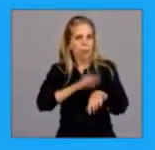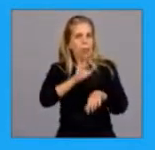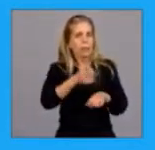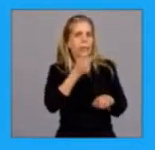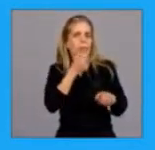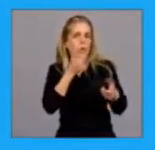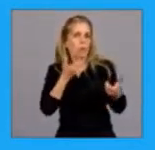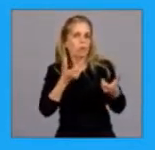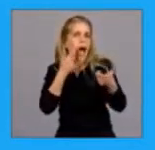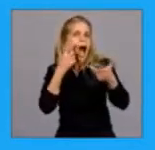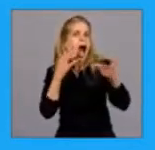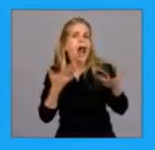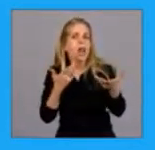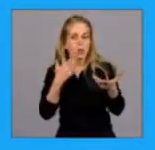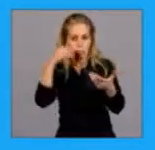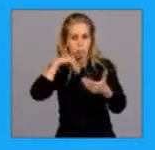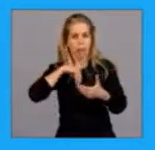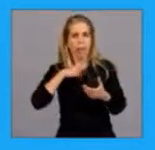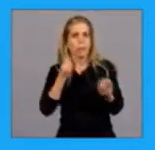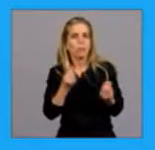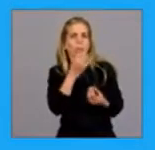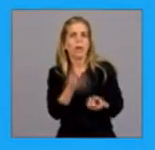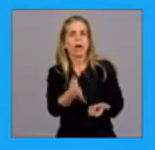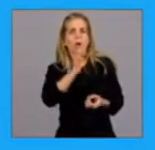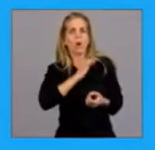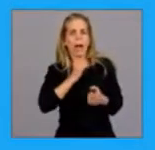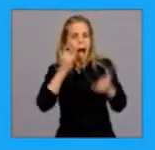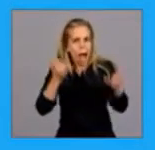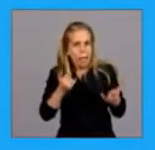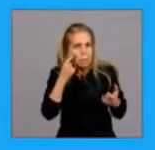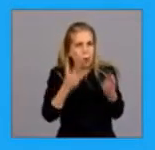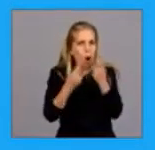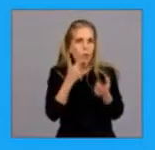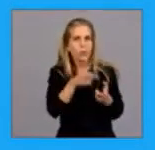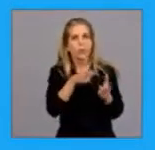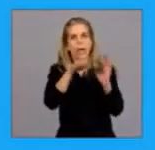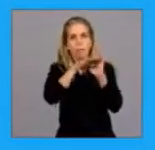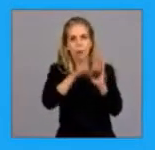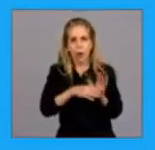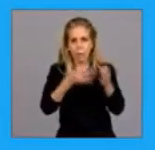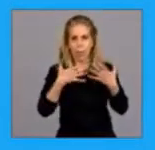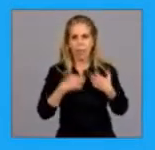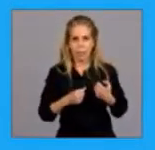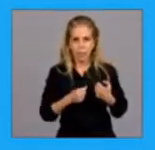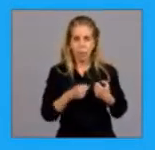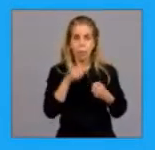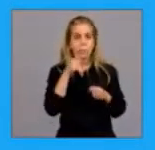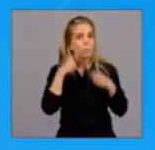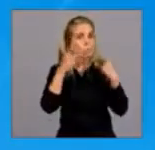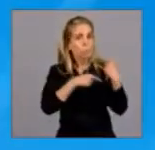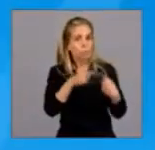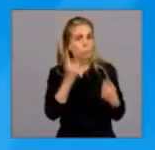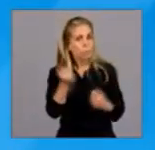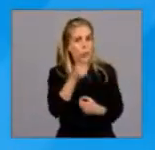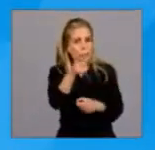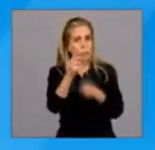los síntomas por más leves que sean y consultar al sistema de salud. Por eso, seguí cuidándote.